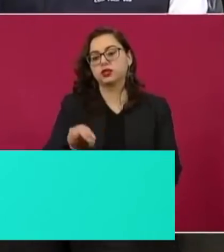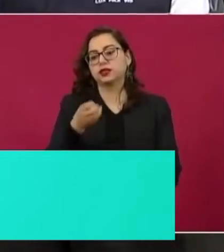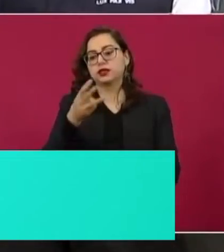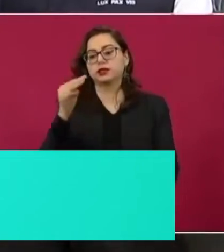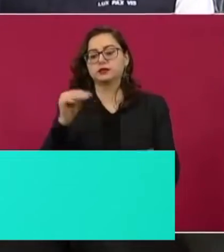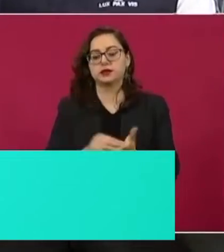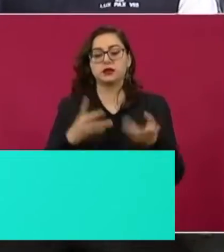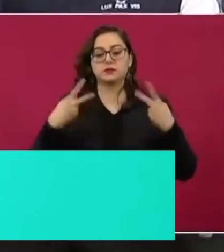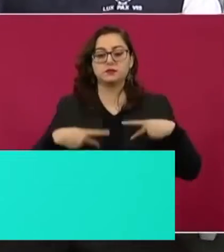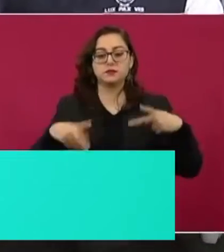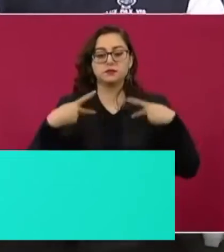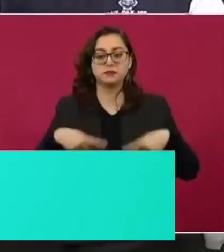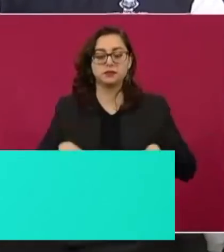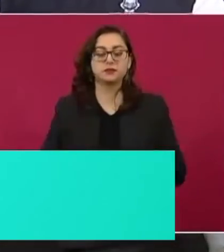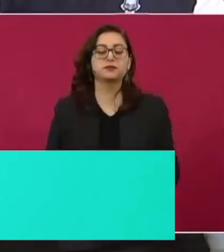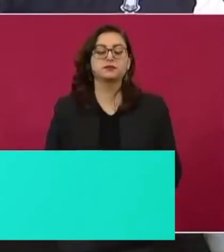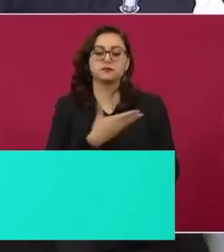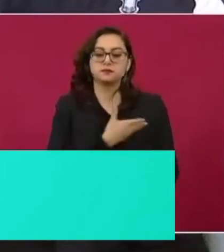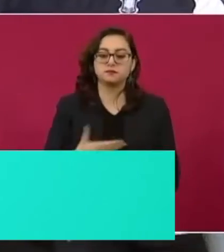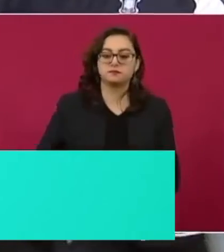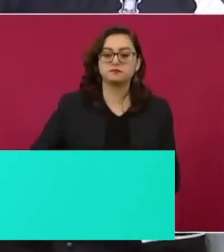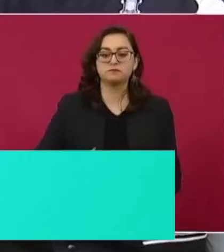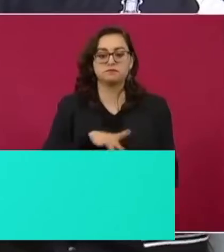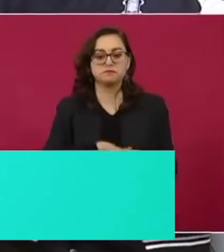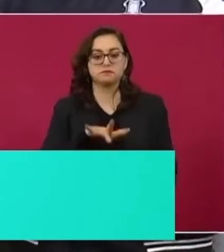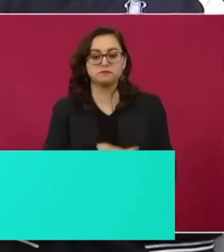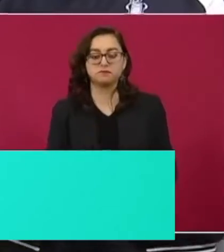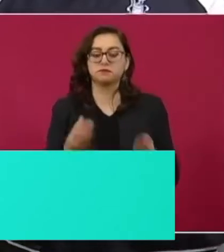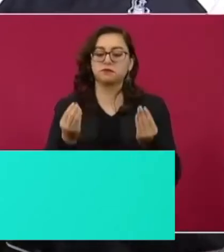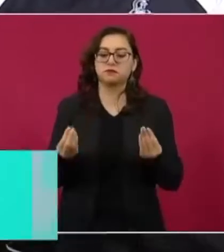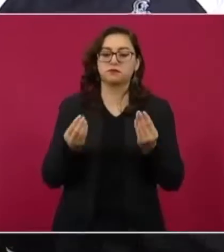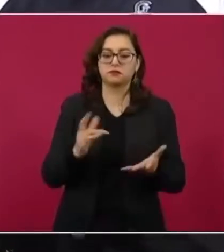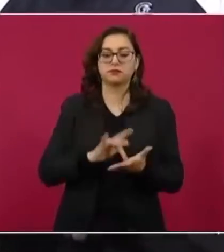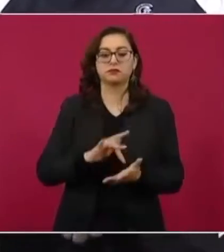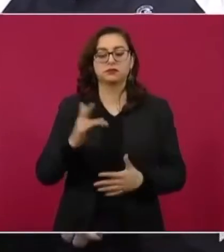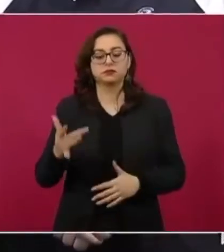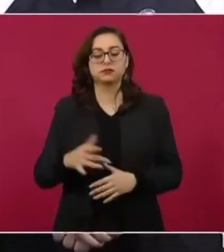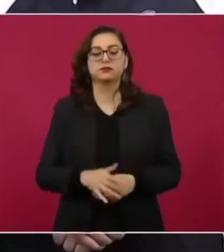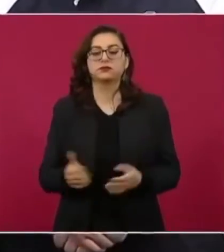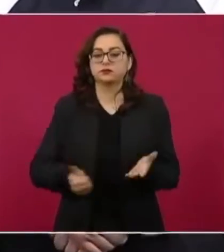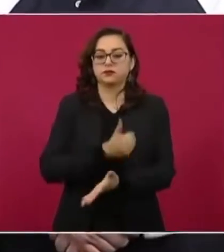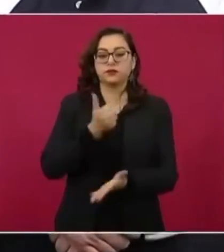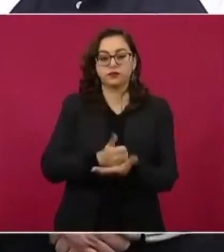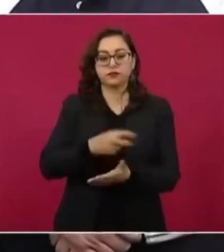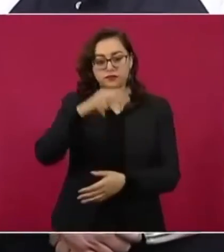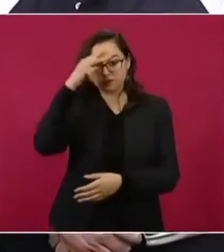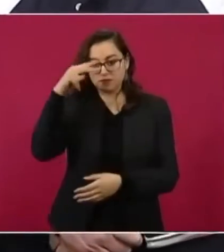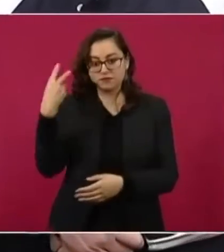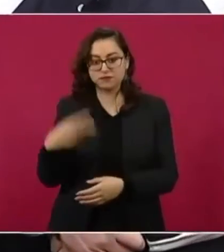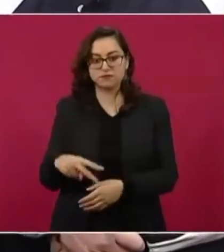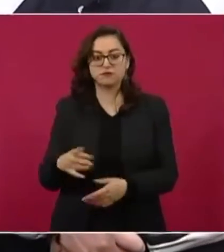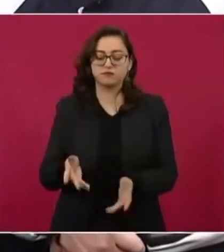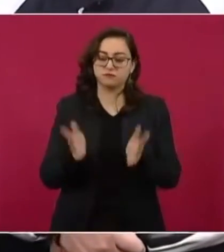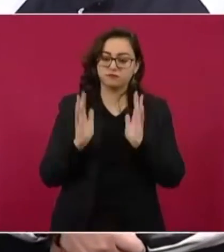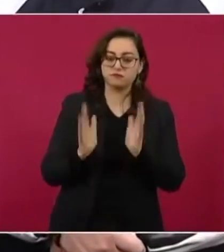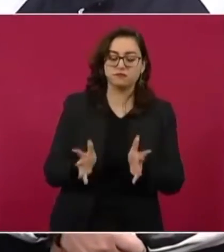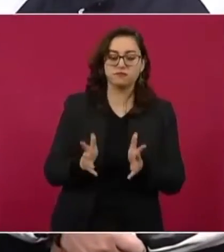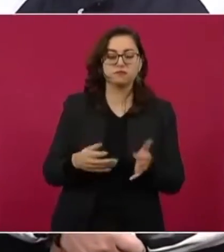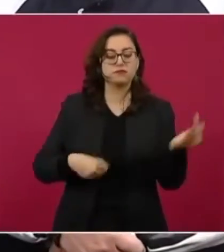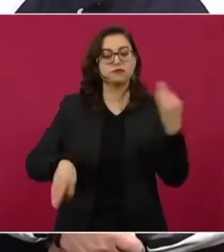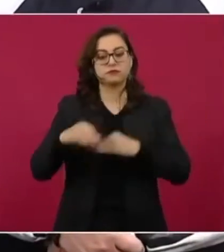presidente por el apoyo en la vacunación, estamos ya en la Ciudad de México, se han vacunado ya todos los